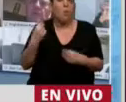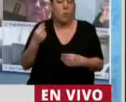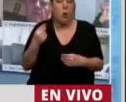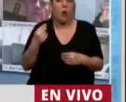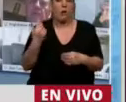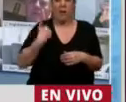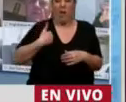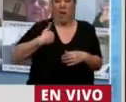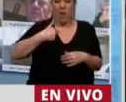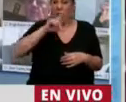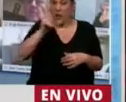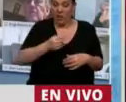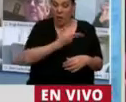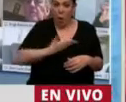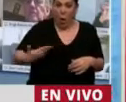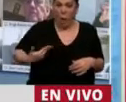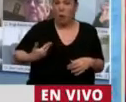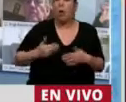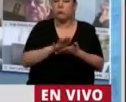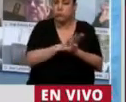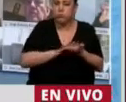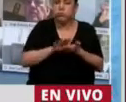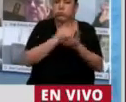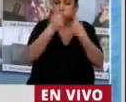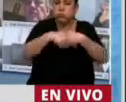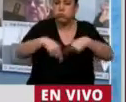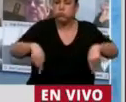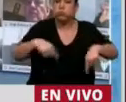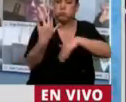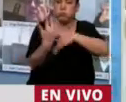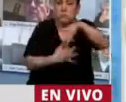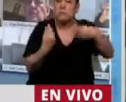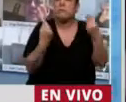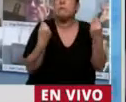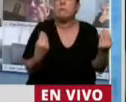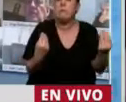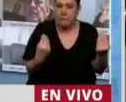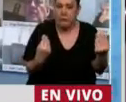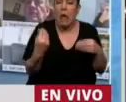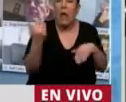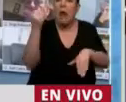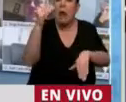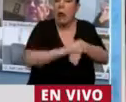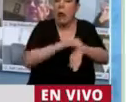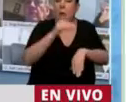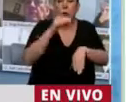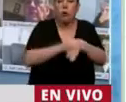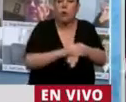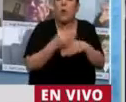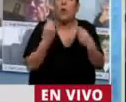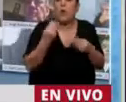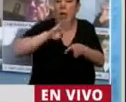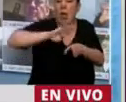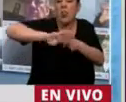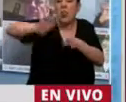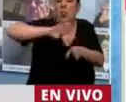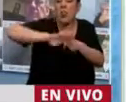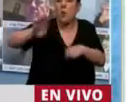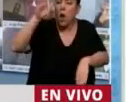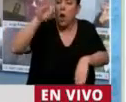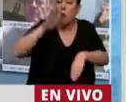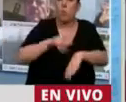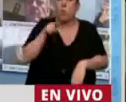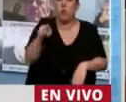Yo creo que va a tener prioridad, me da la impresión, porque empieza el tratamiento en comisión el